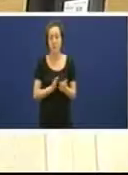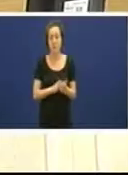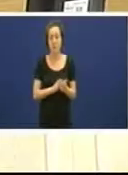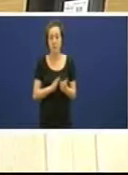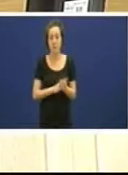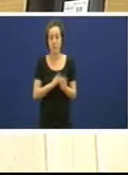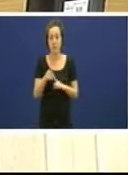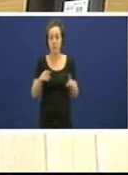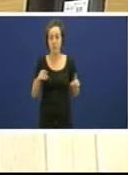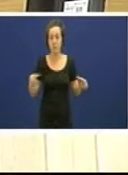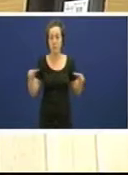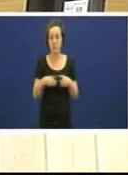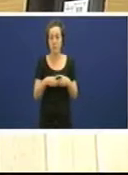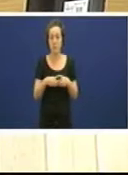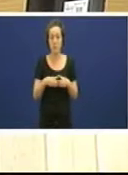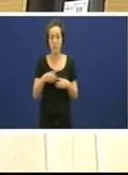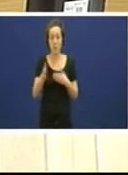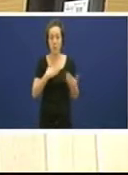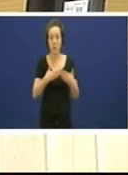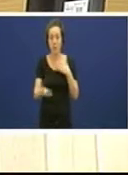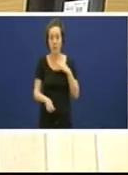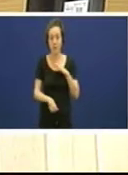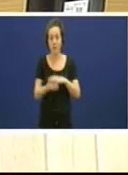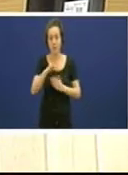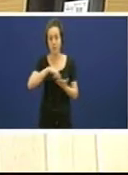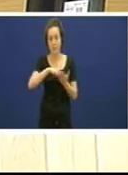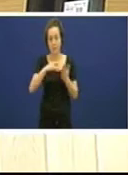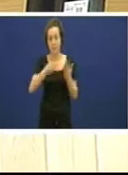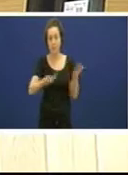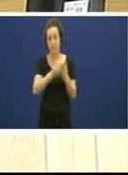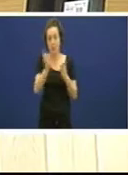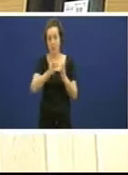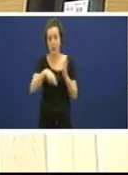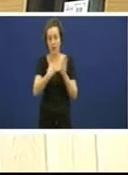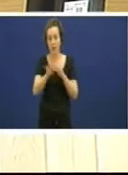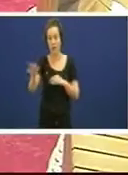polo grupo parlamentario autor da proposición non de lei tenga a palabra o señor Emerich Cano